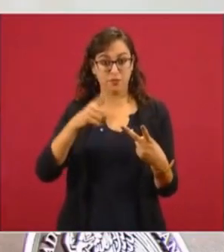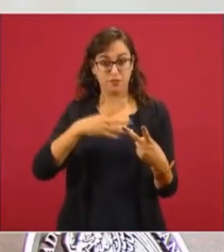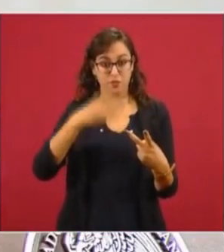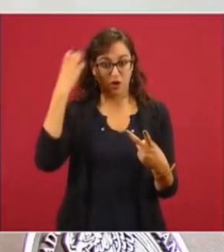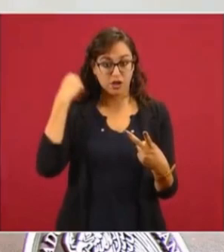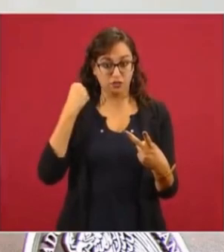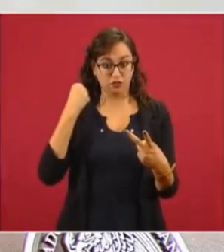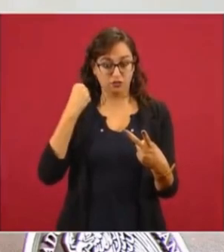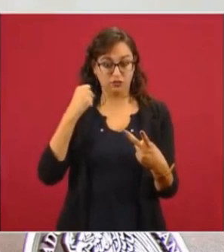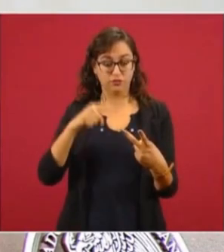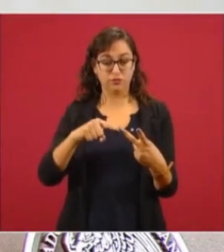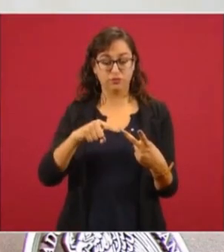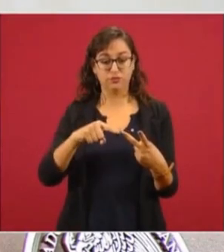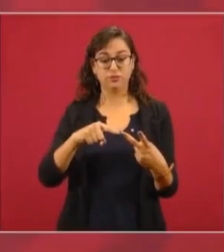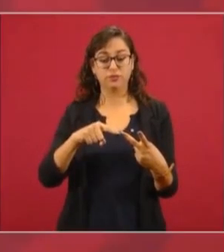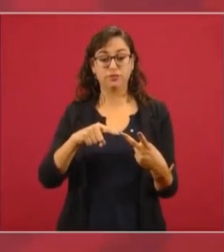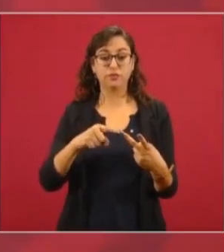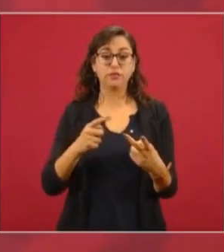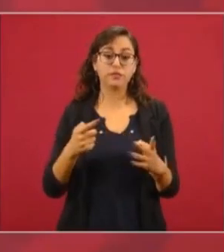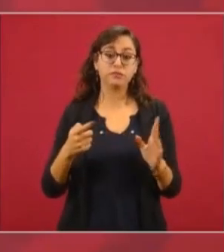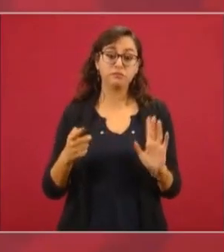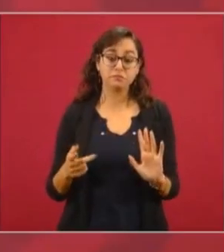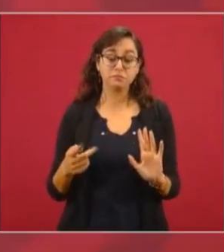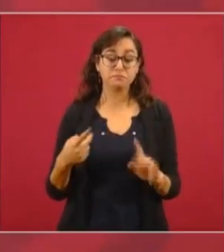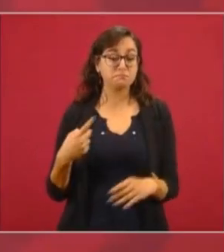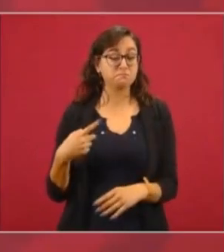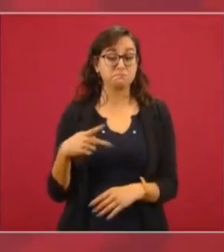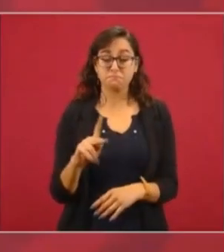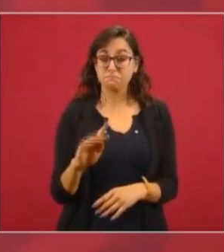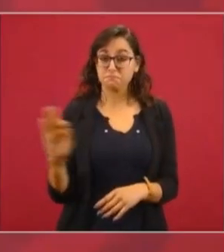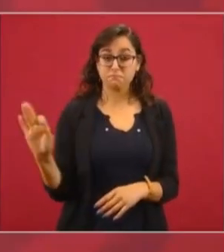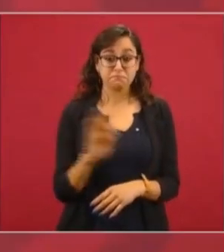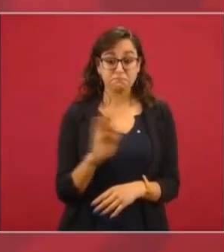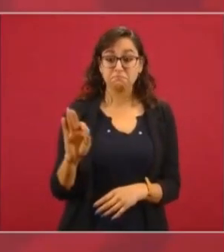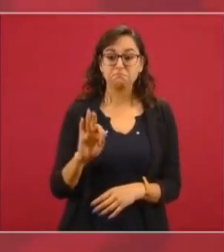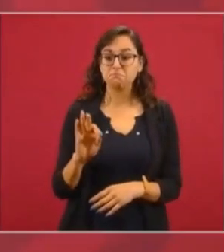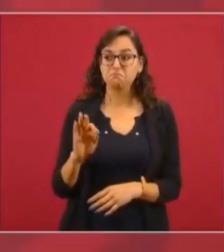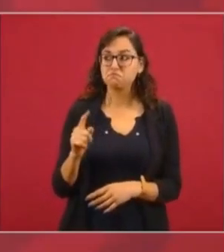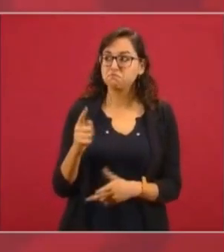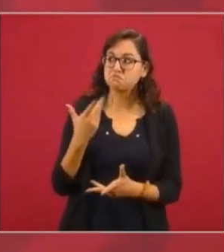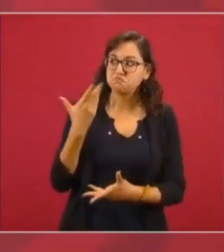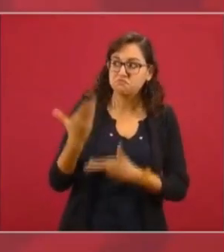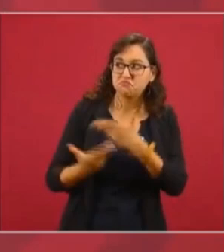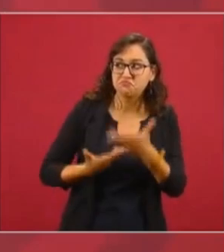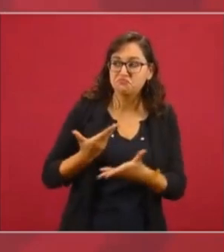Pero si esto no sucediera,